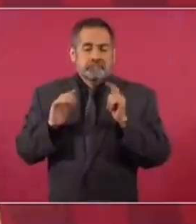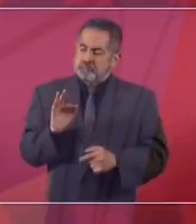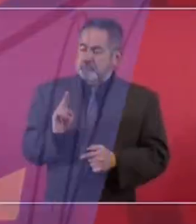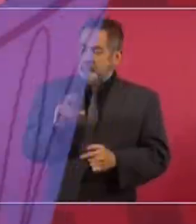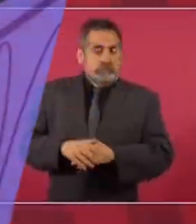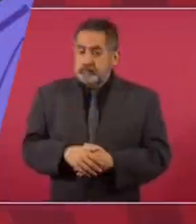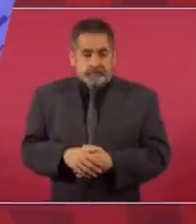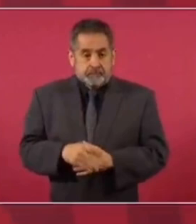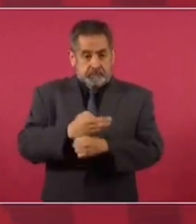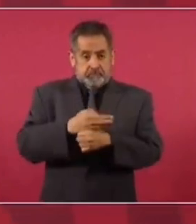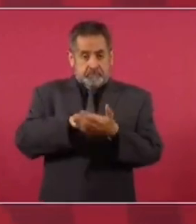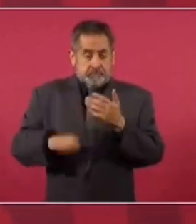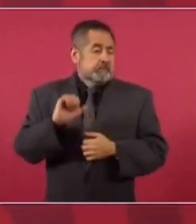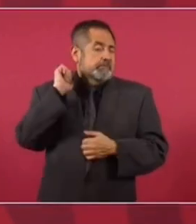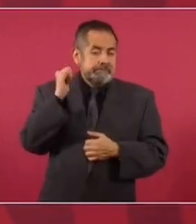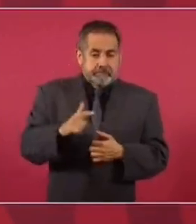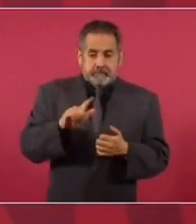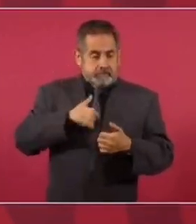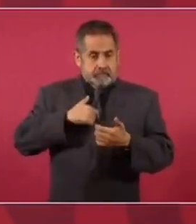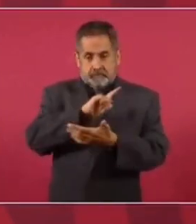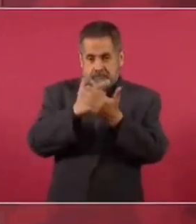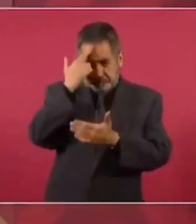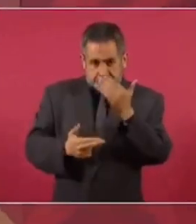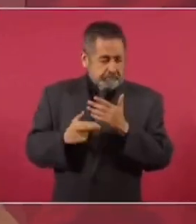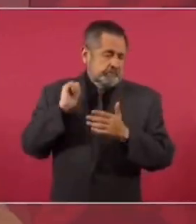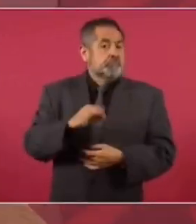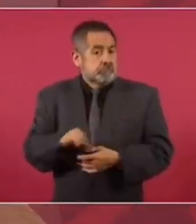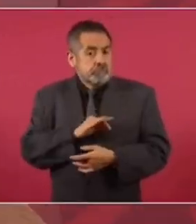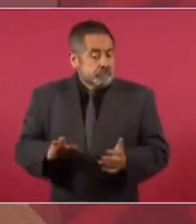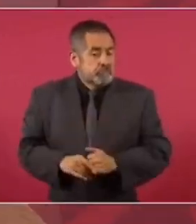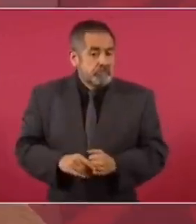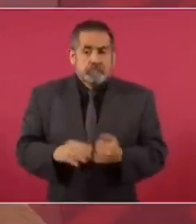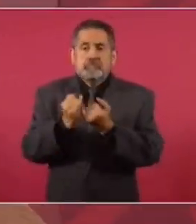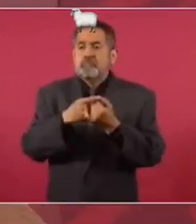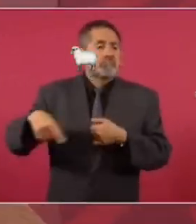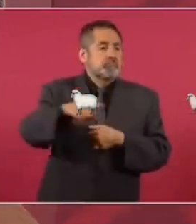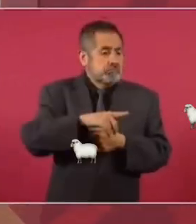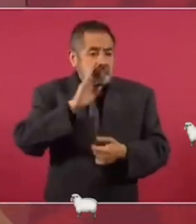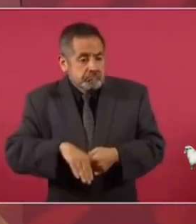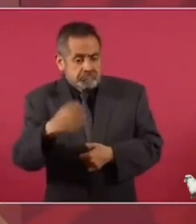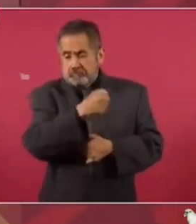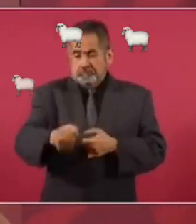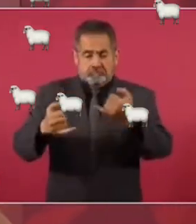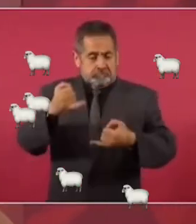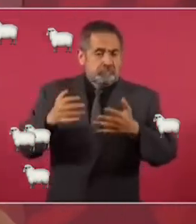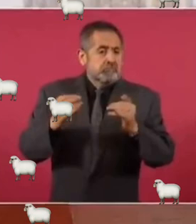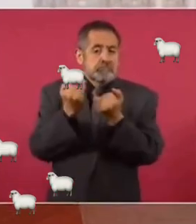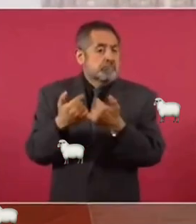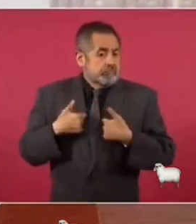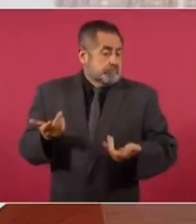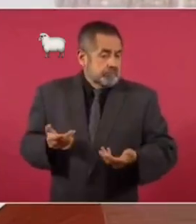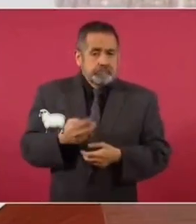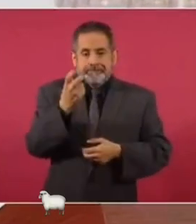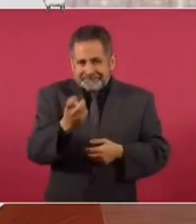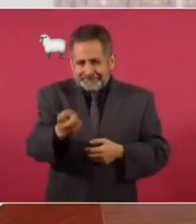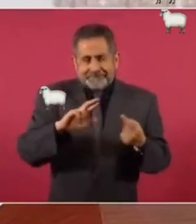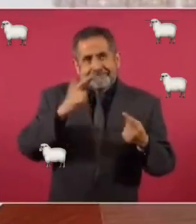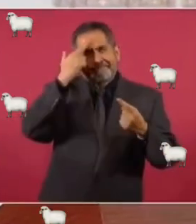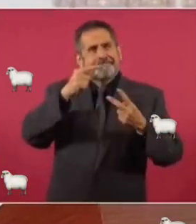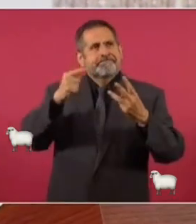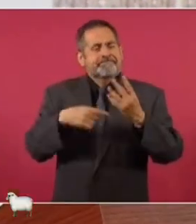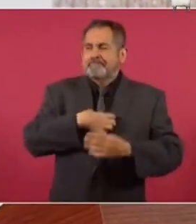fueros. Yo ya puedo ser juzgado por cualquier delito, como cualquier ciudadano. Todo eso es lo que vamos a recordar y a celebrar.